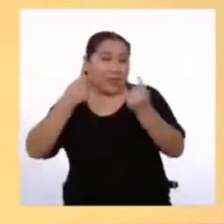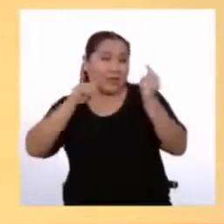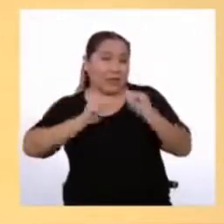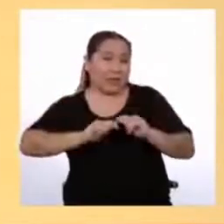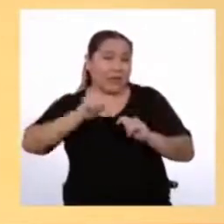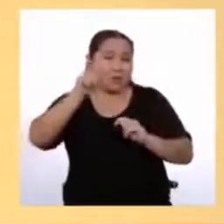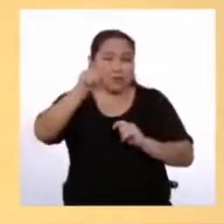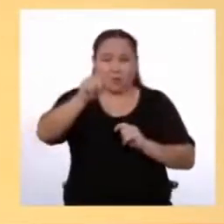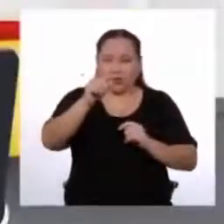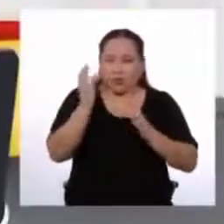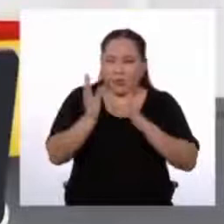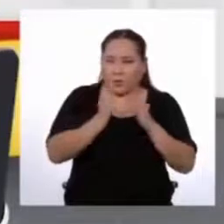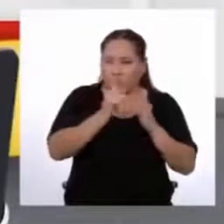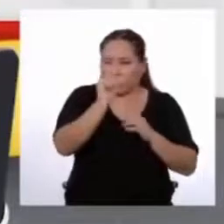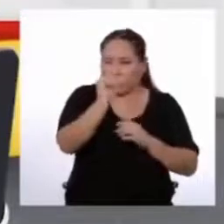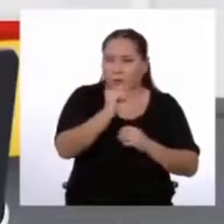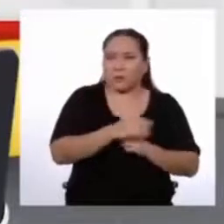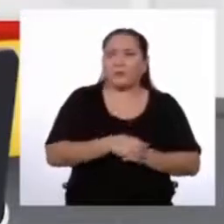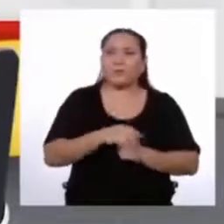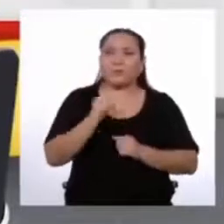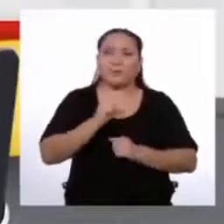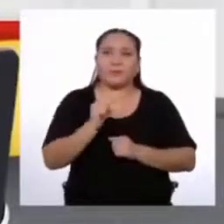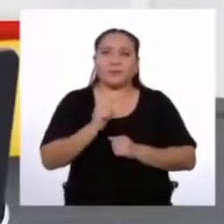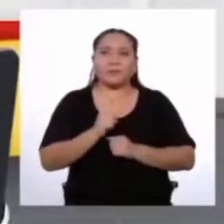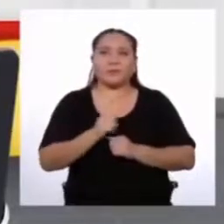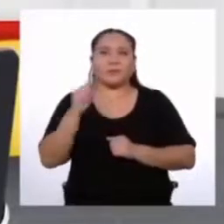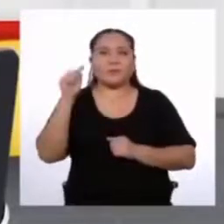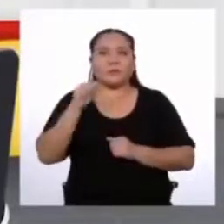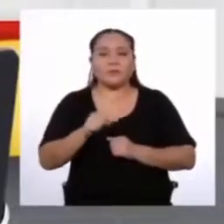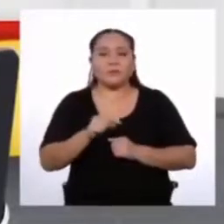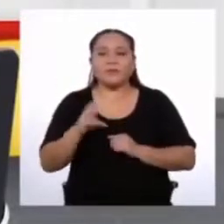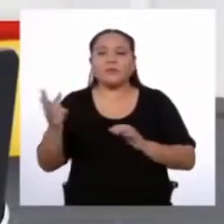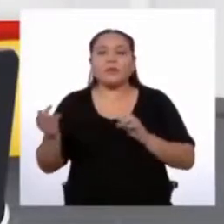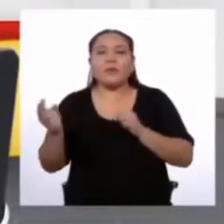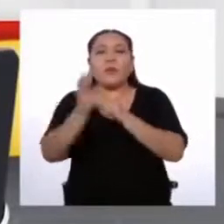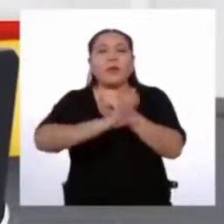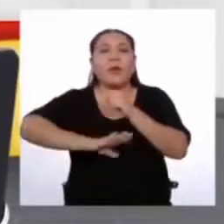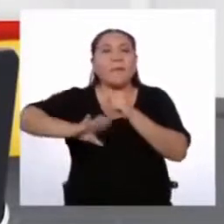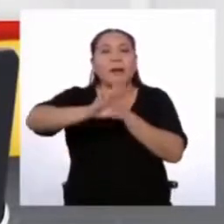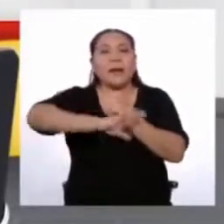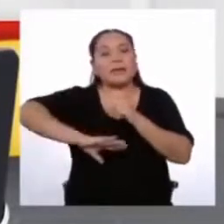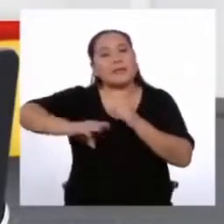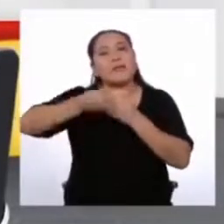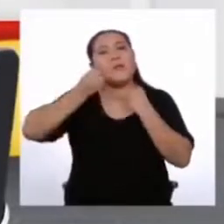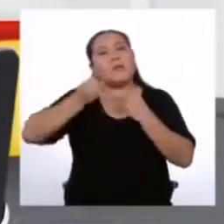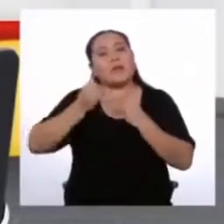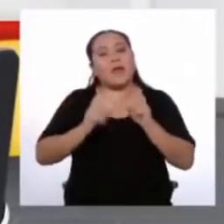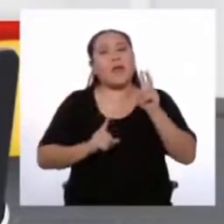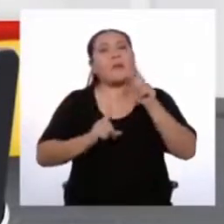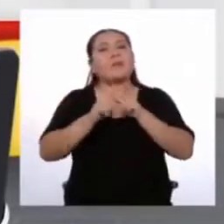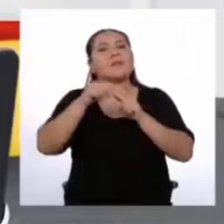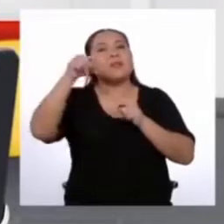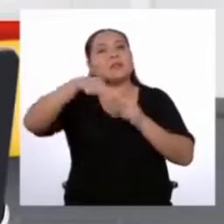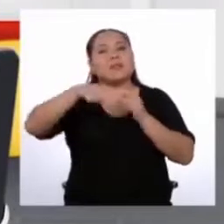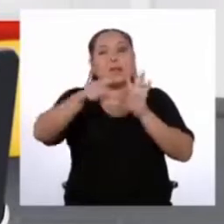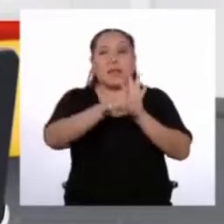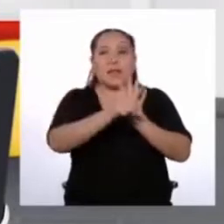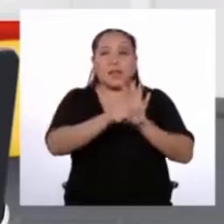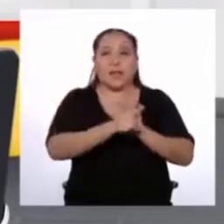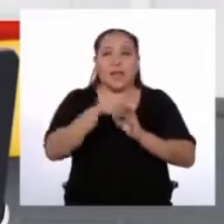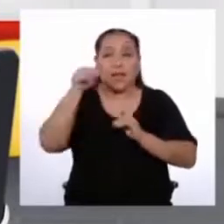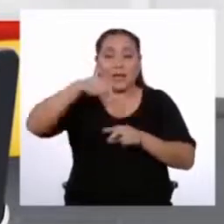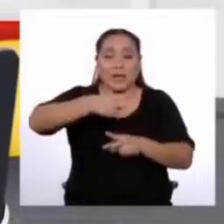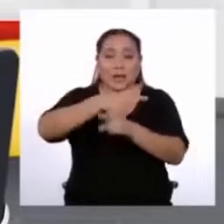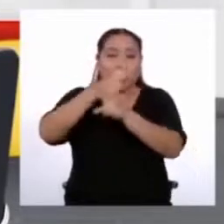desarrollaste un poco? Sí, es donde contiene los principios que inspiran la ley En nuestro caso, el